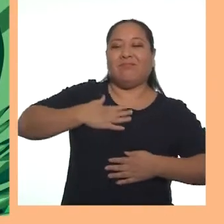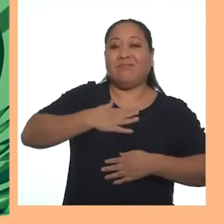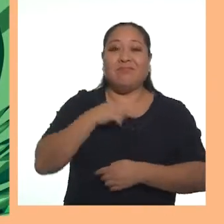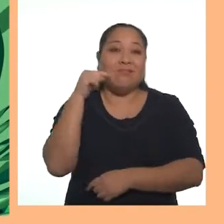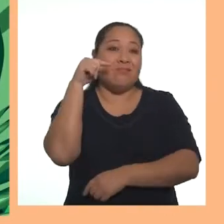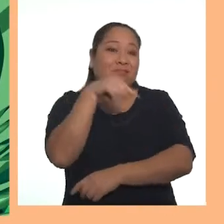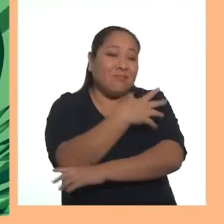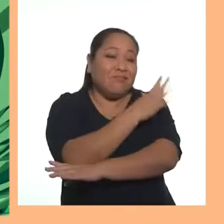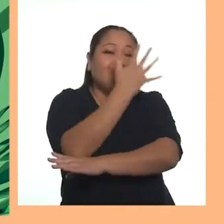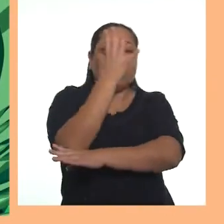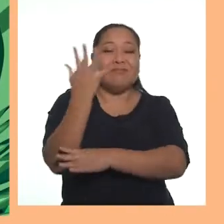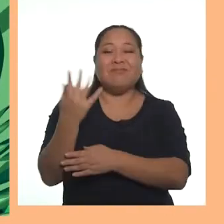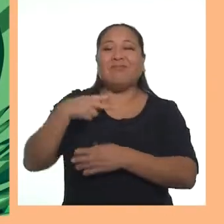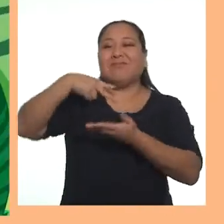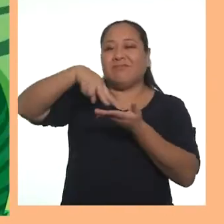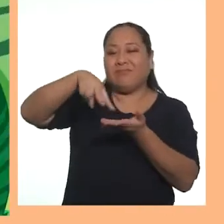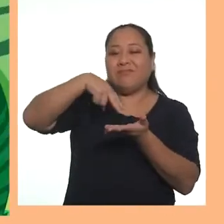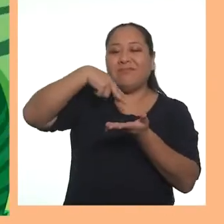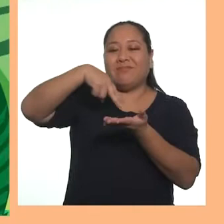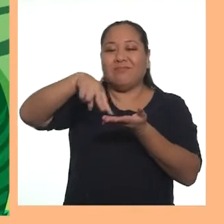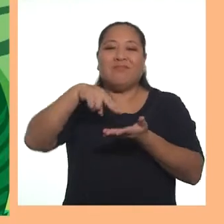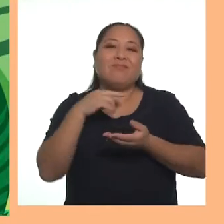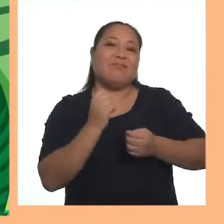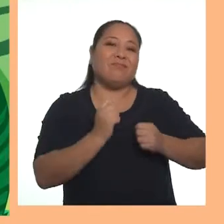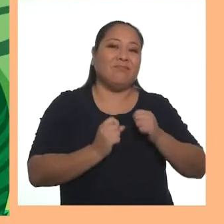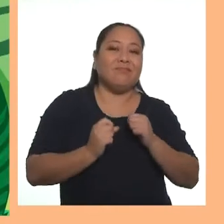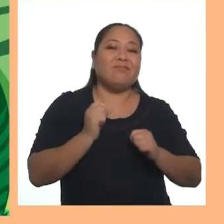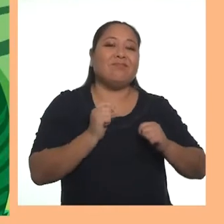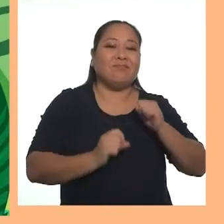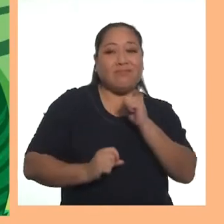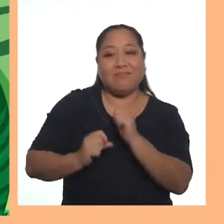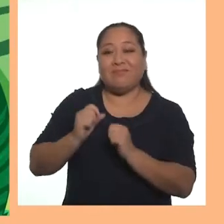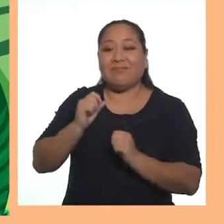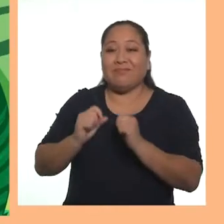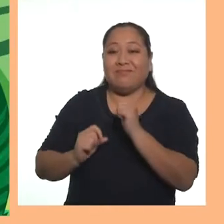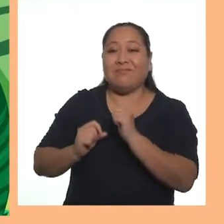disfrutarás, en la selva vas a bailar.